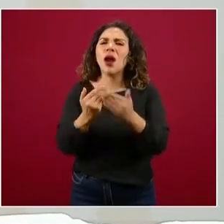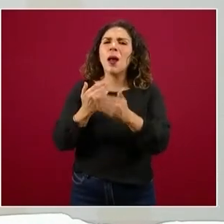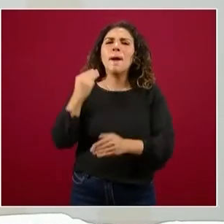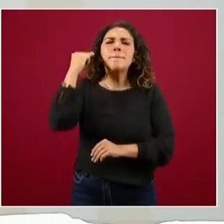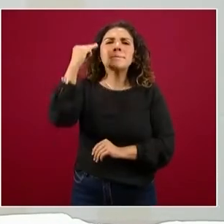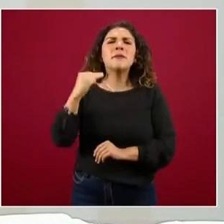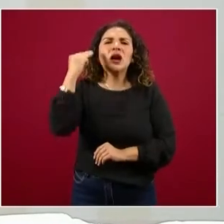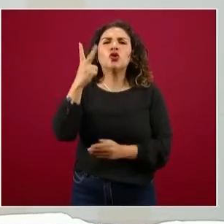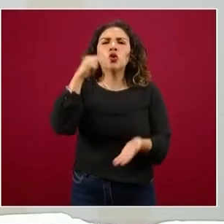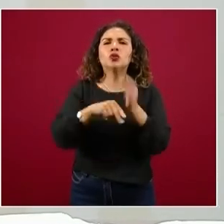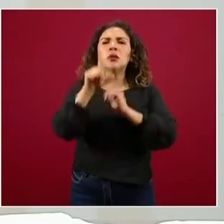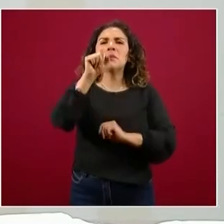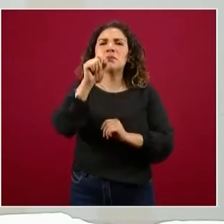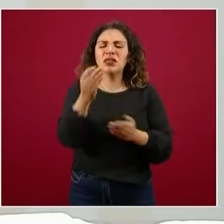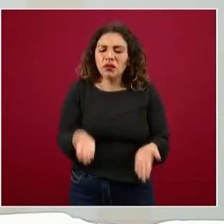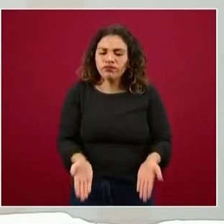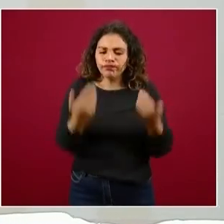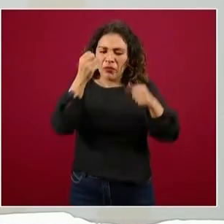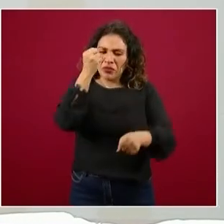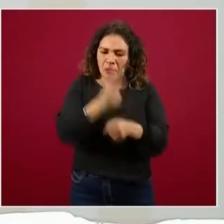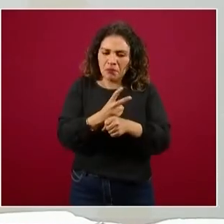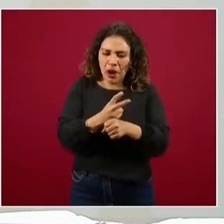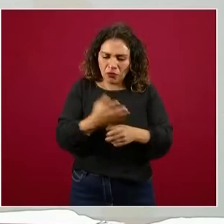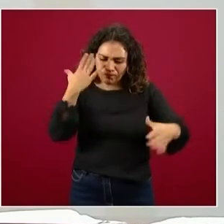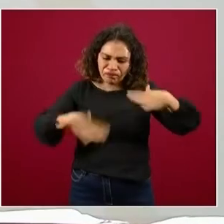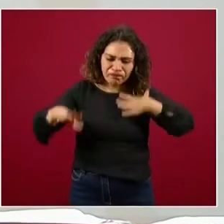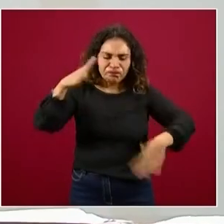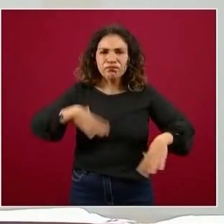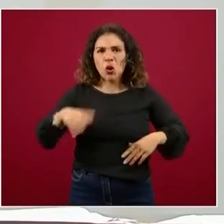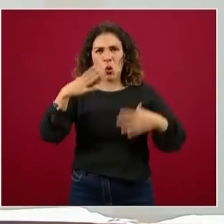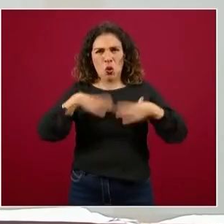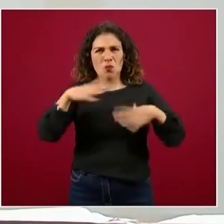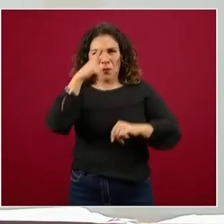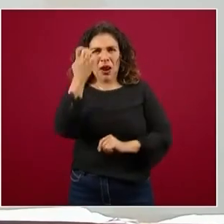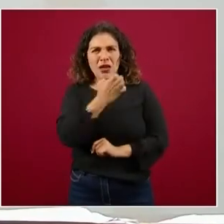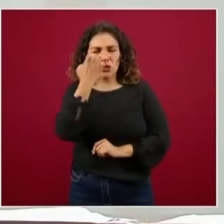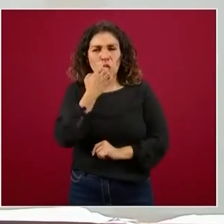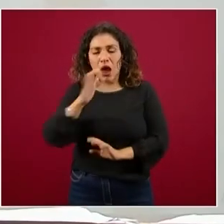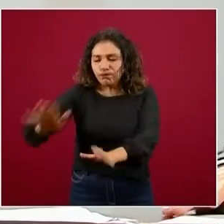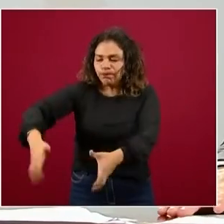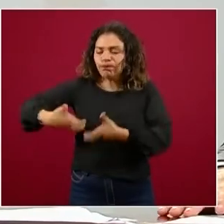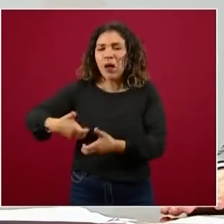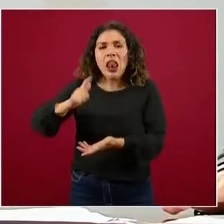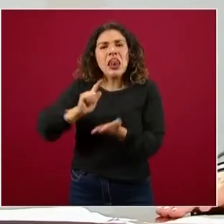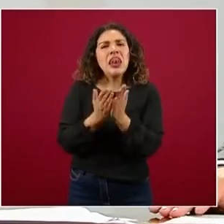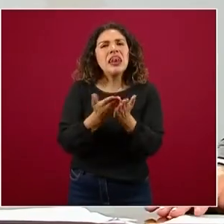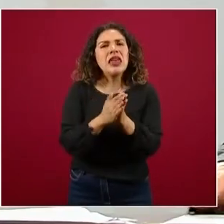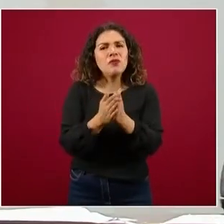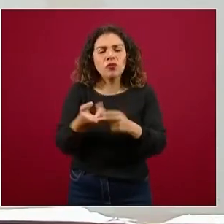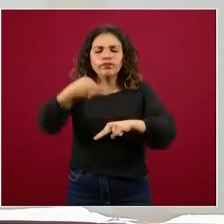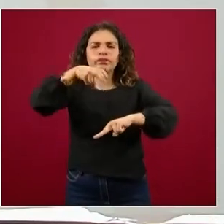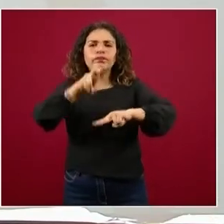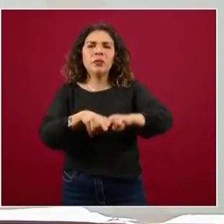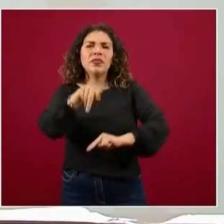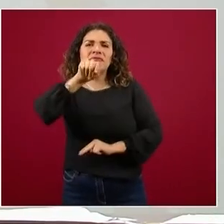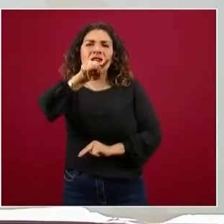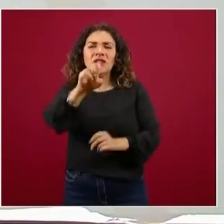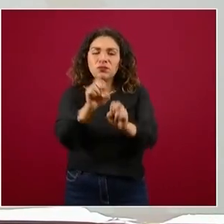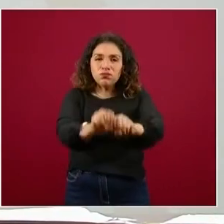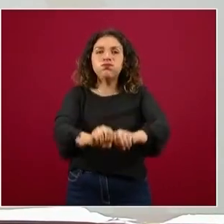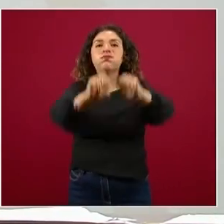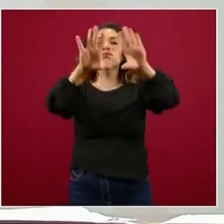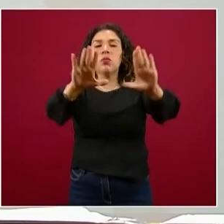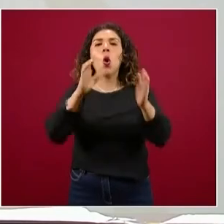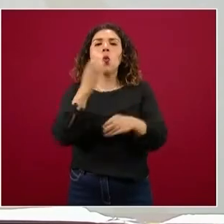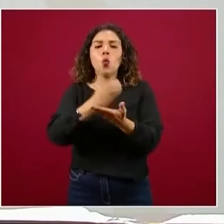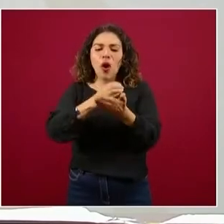Radiodifusoras y Televisoras Educativas y Culturales de México, de la que forma parte el Instituto Morelense de Radio y Televisión, en la persona de la